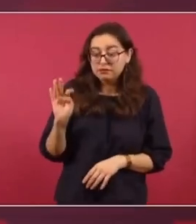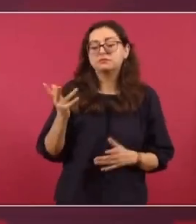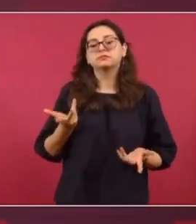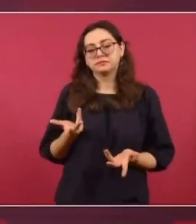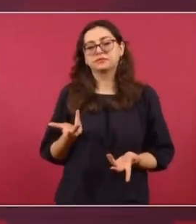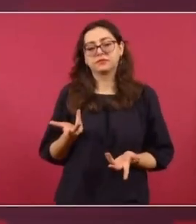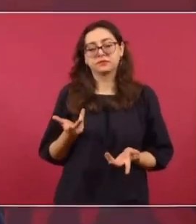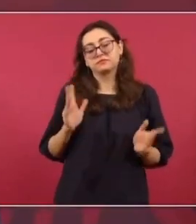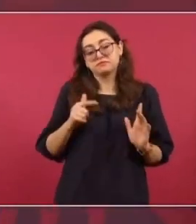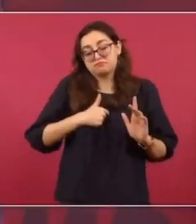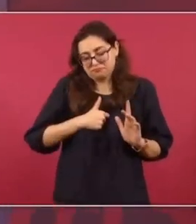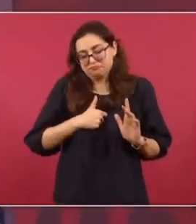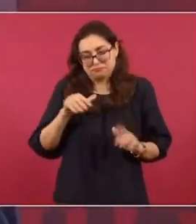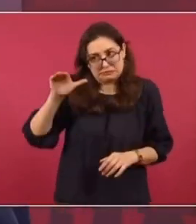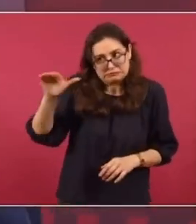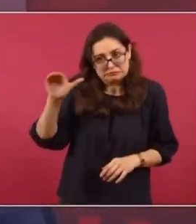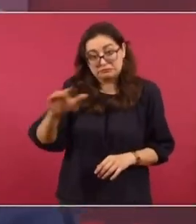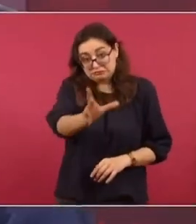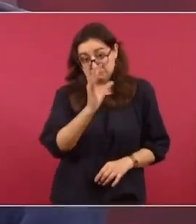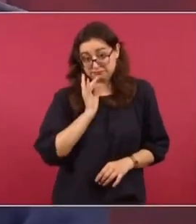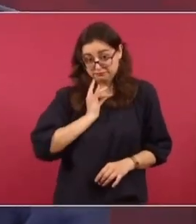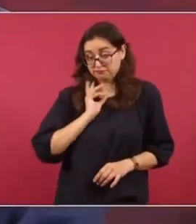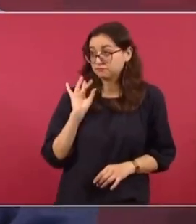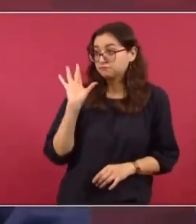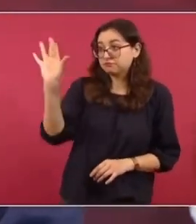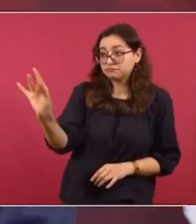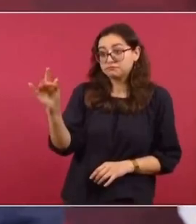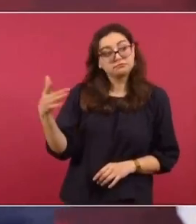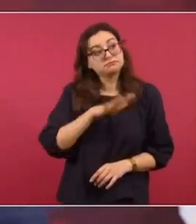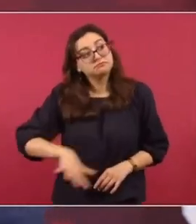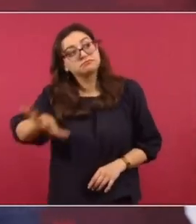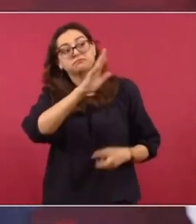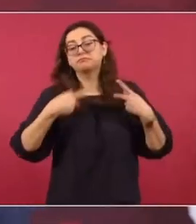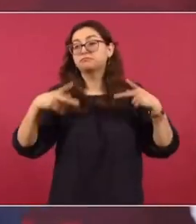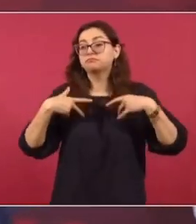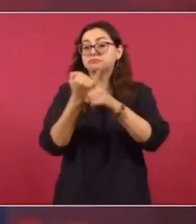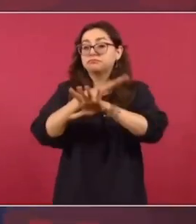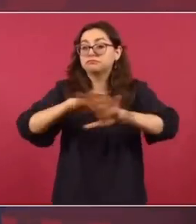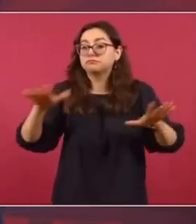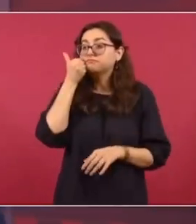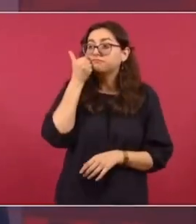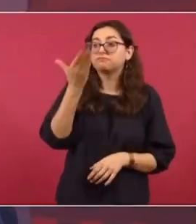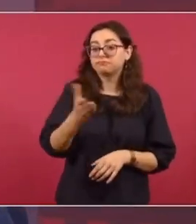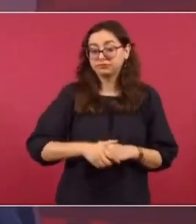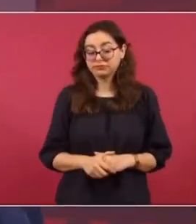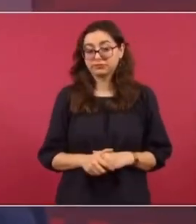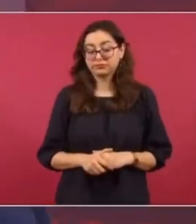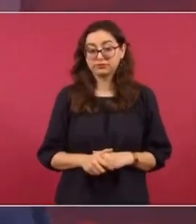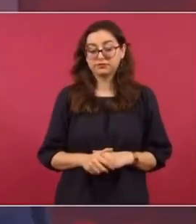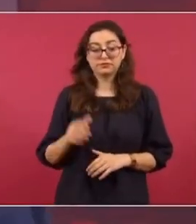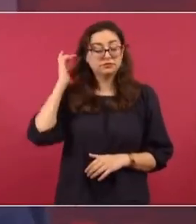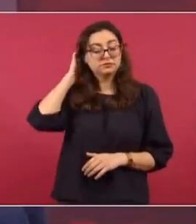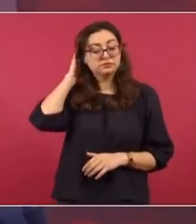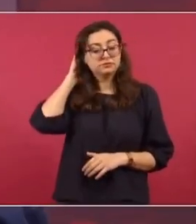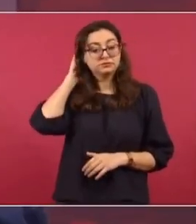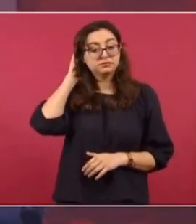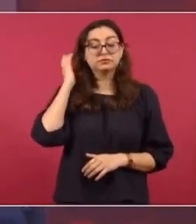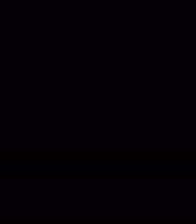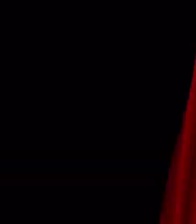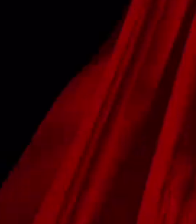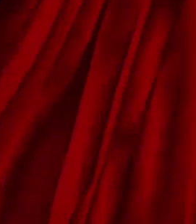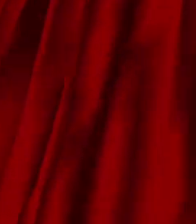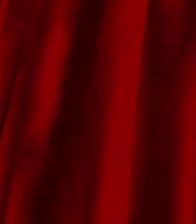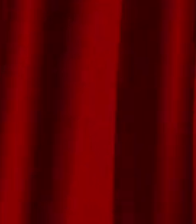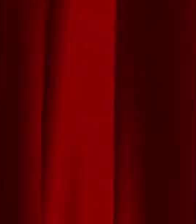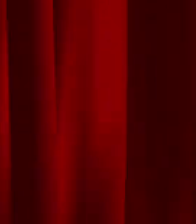Pero yo me comprometo a transmitir esta preocupación de ustedes, lo que estás aquí planteando, y a ver qué nos dice.